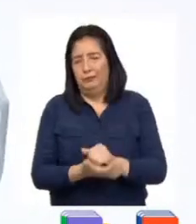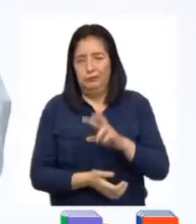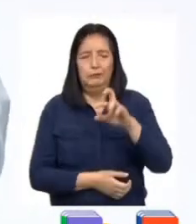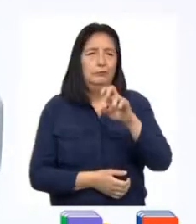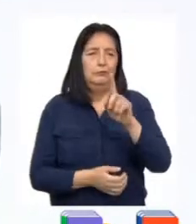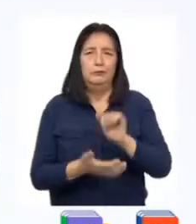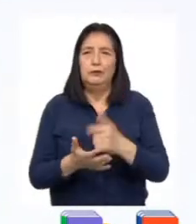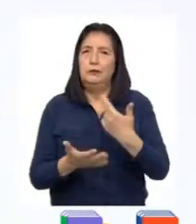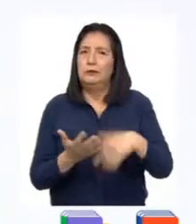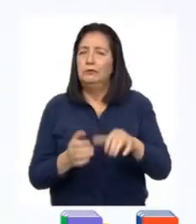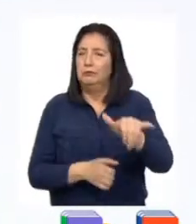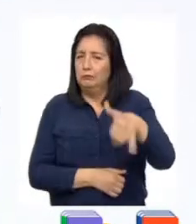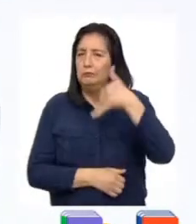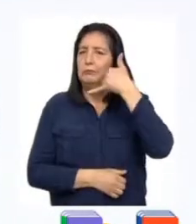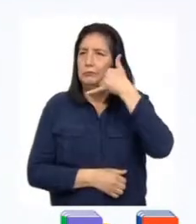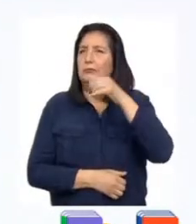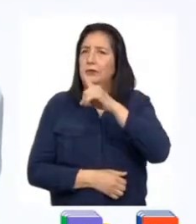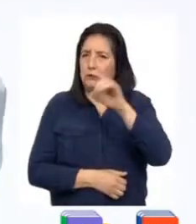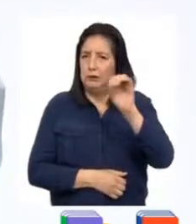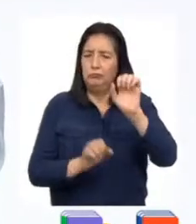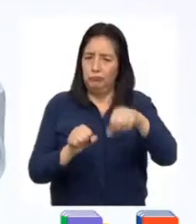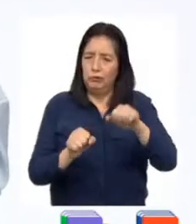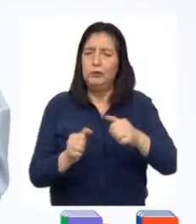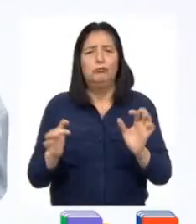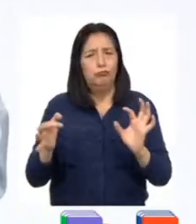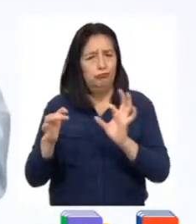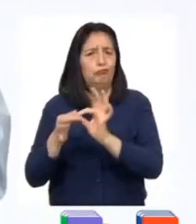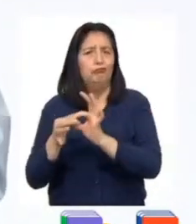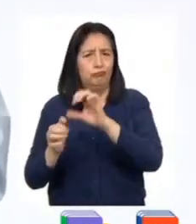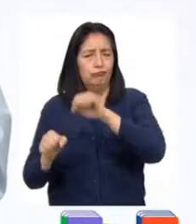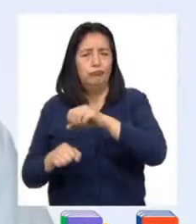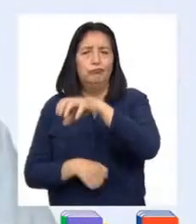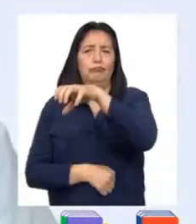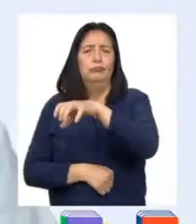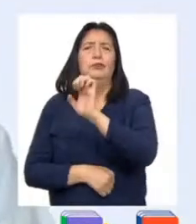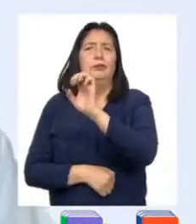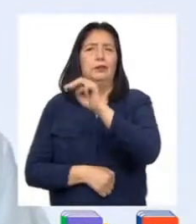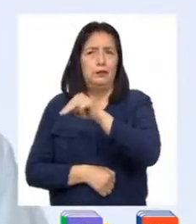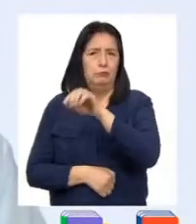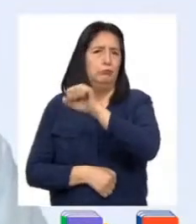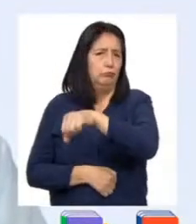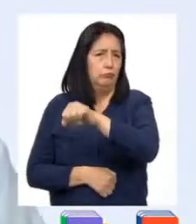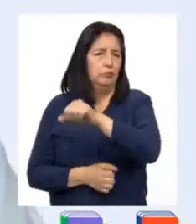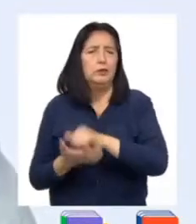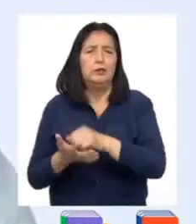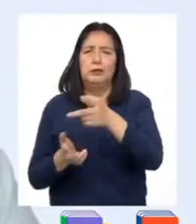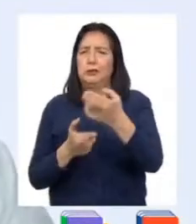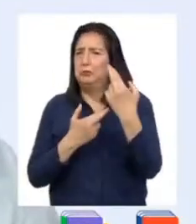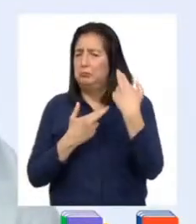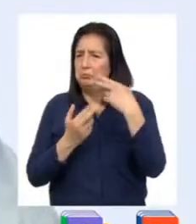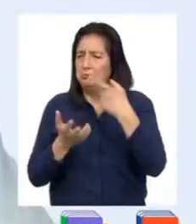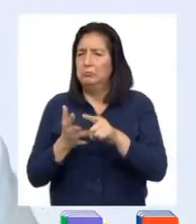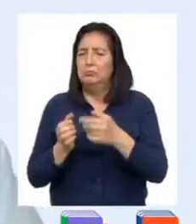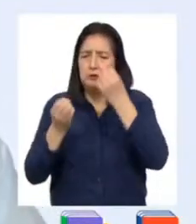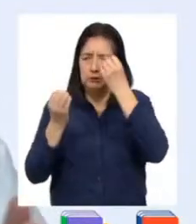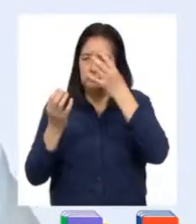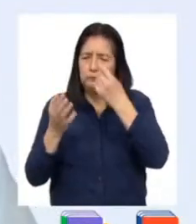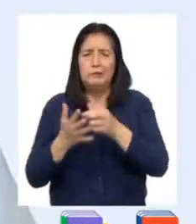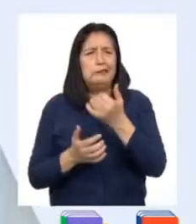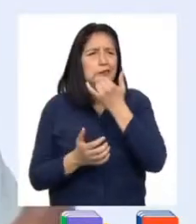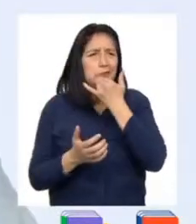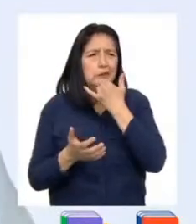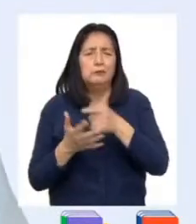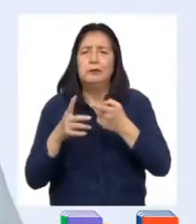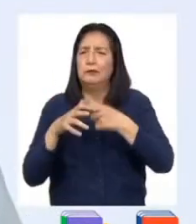La línea 100 trabaja de la mano con el Centro de Emergencia Mujer y se encarga de reportar los casos para